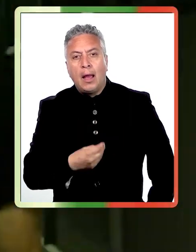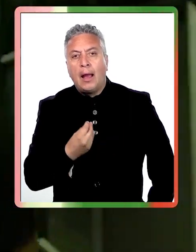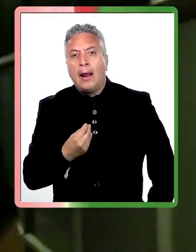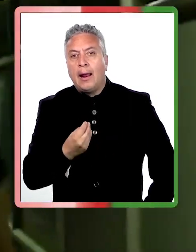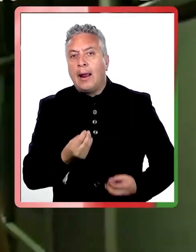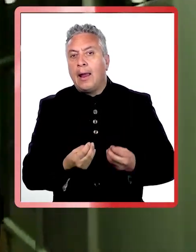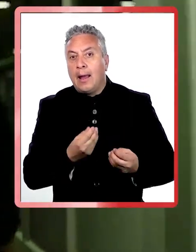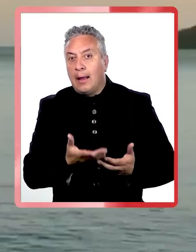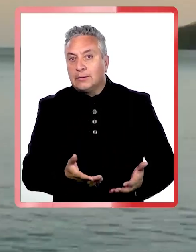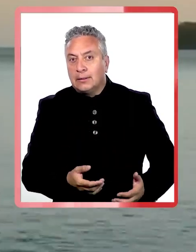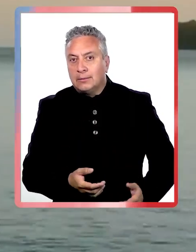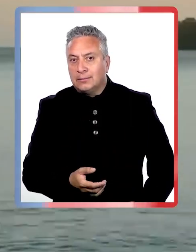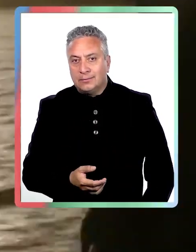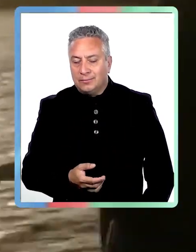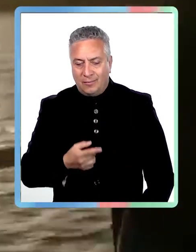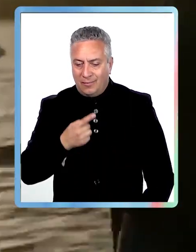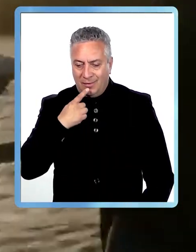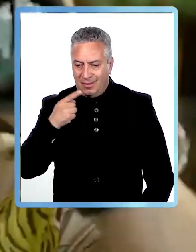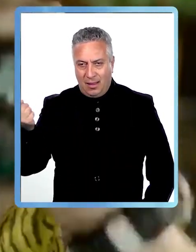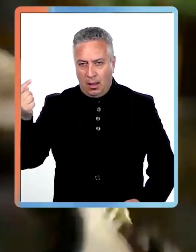Nadie vendrá a rescatarnos.